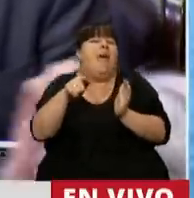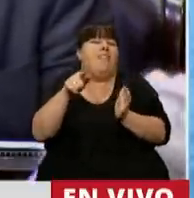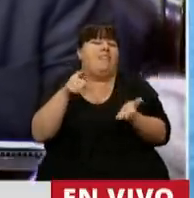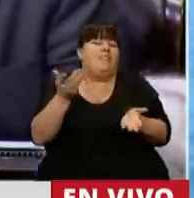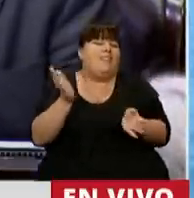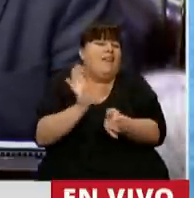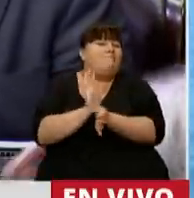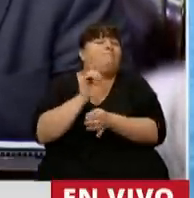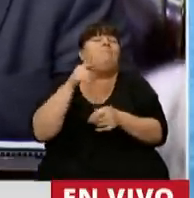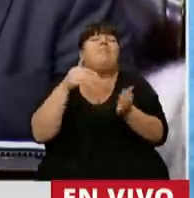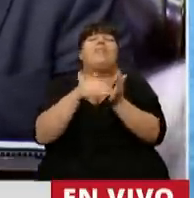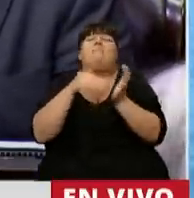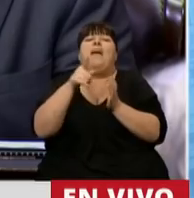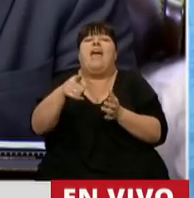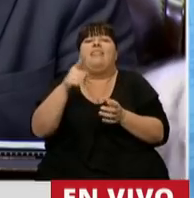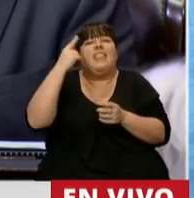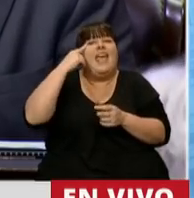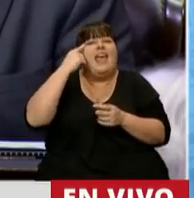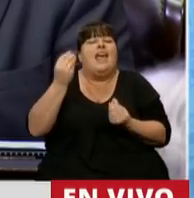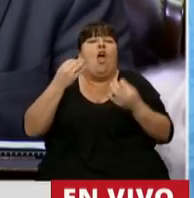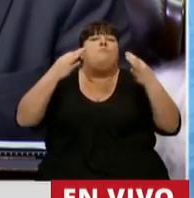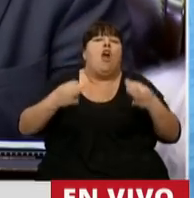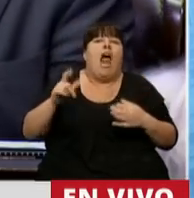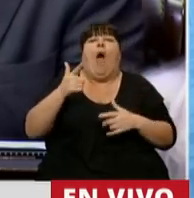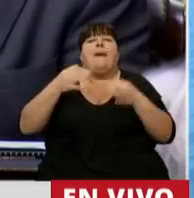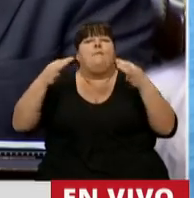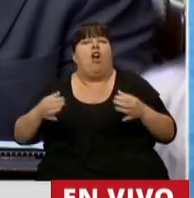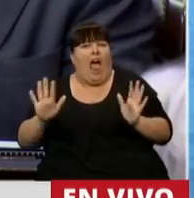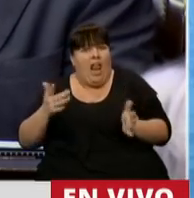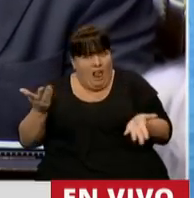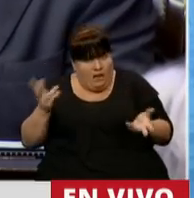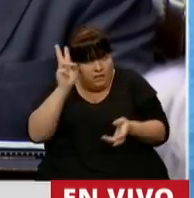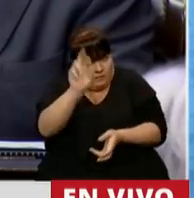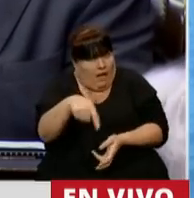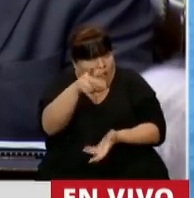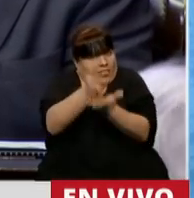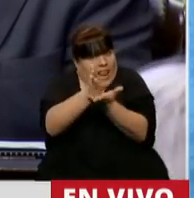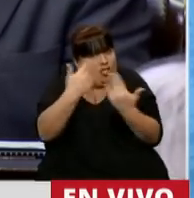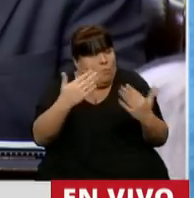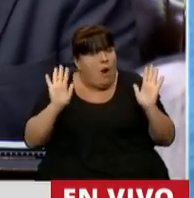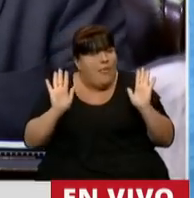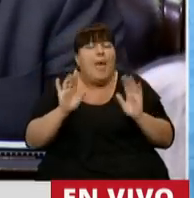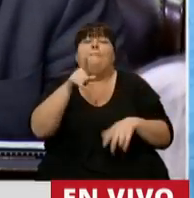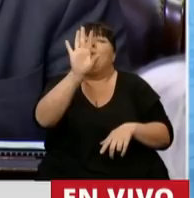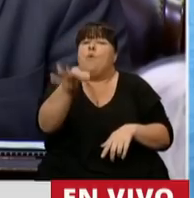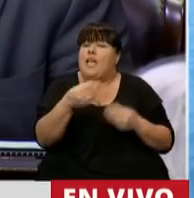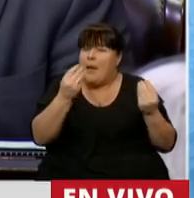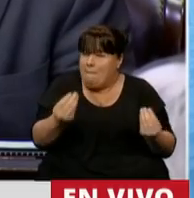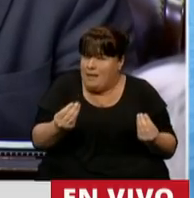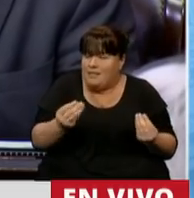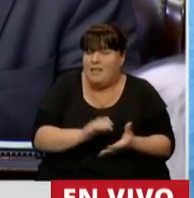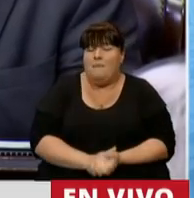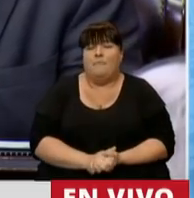definición de lo moral o lo de inmoral. Y tienen el derecho a hacer eso. Pero ¿saben qué pasa,